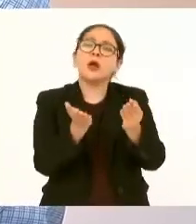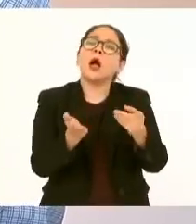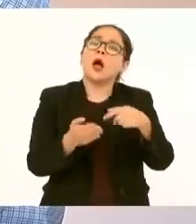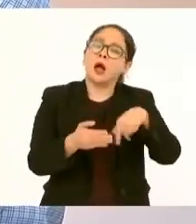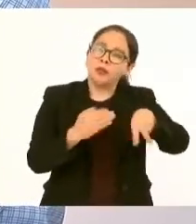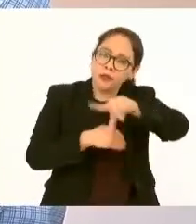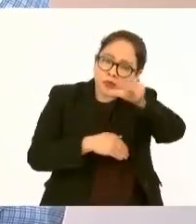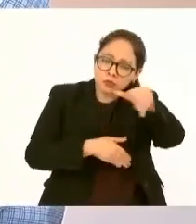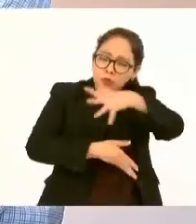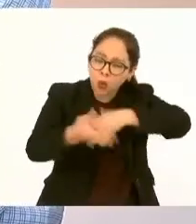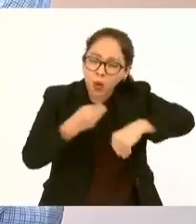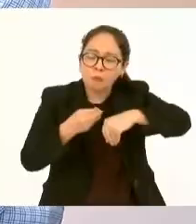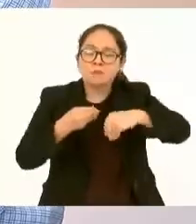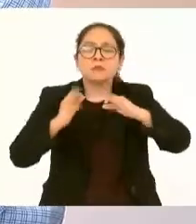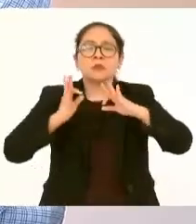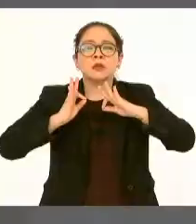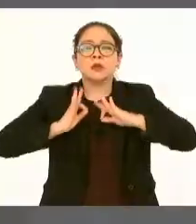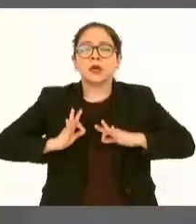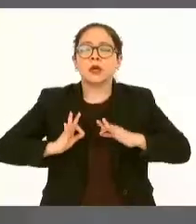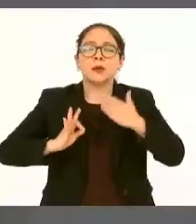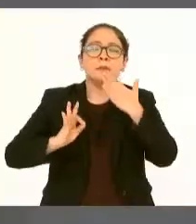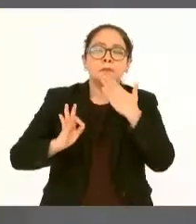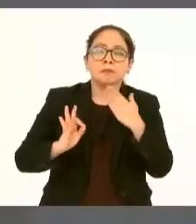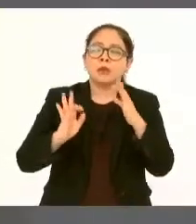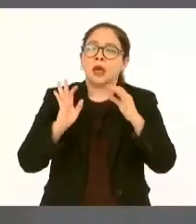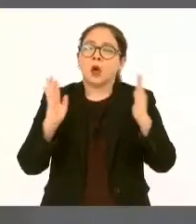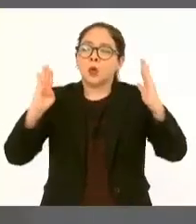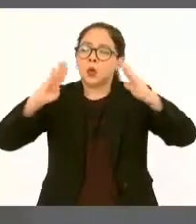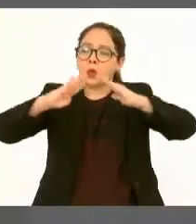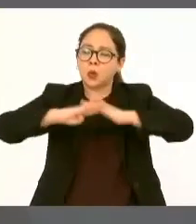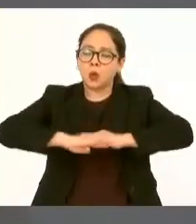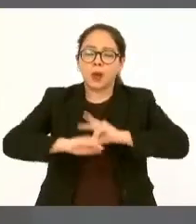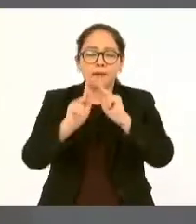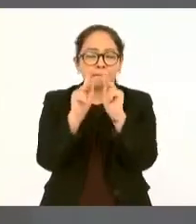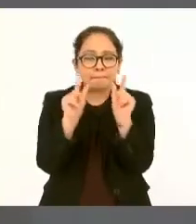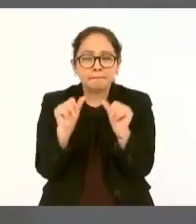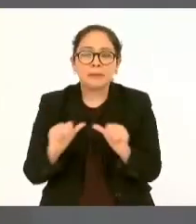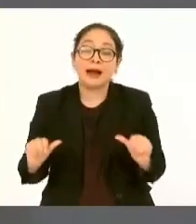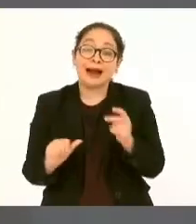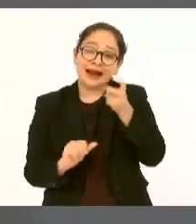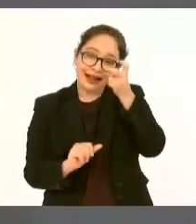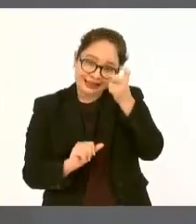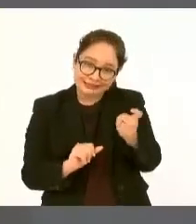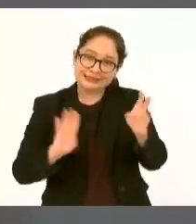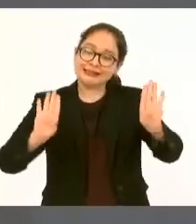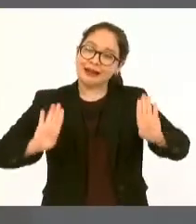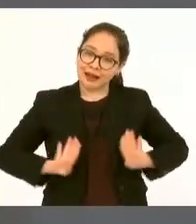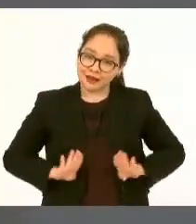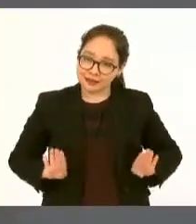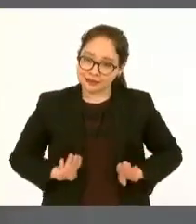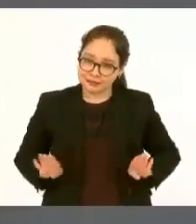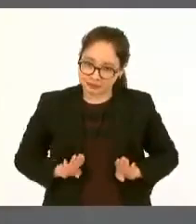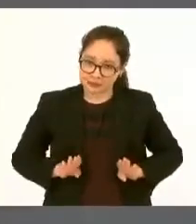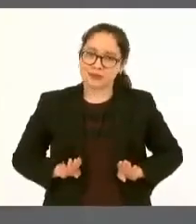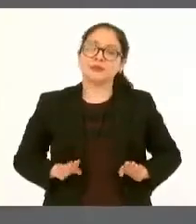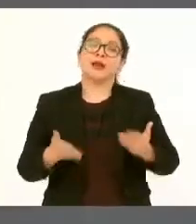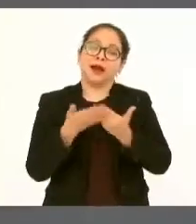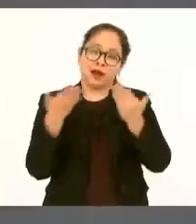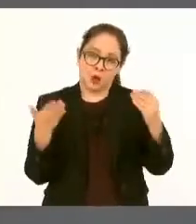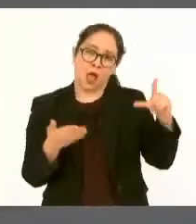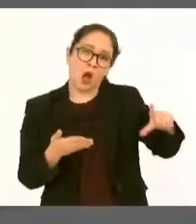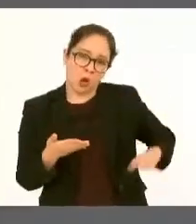hay paz, hay tranquilidad. Esa es la fórmula que estamos